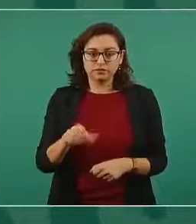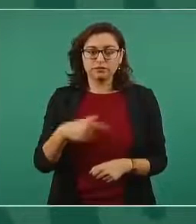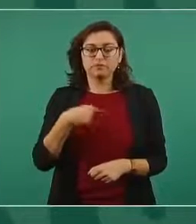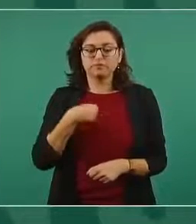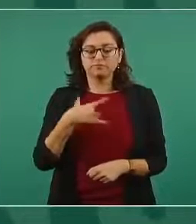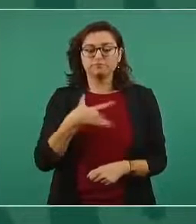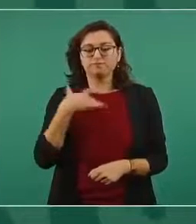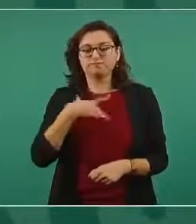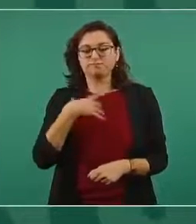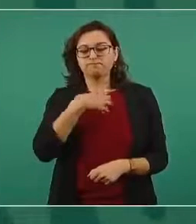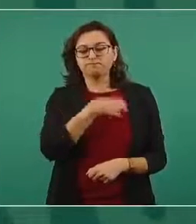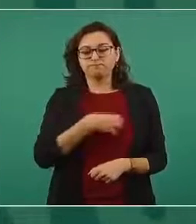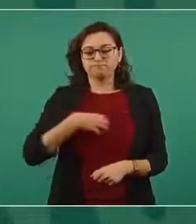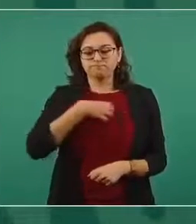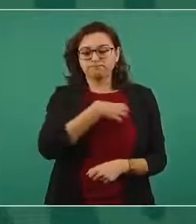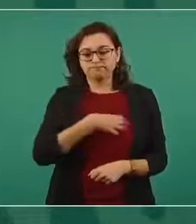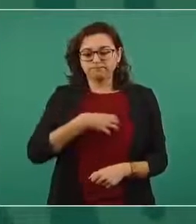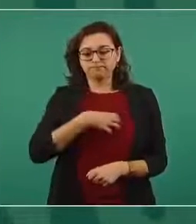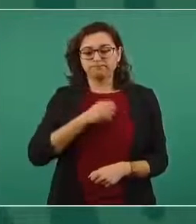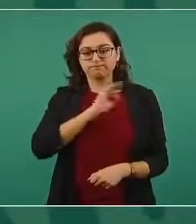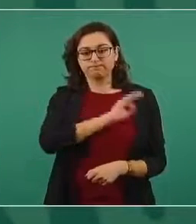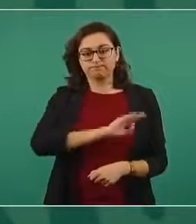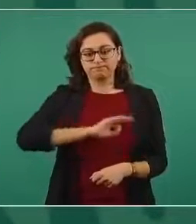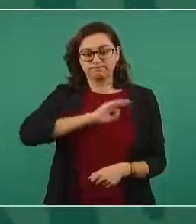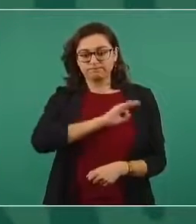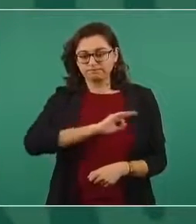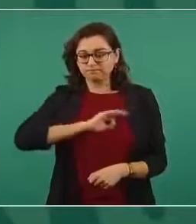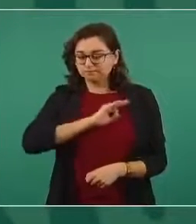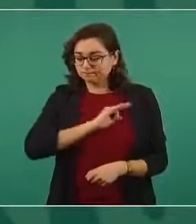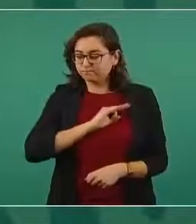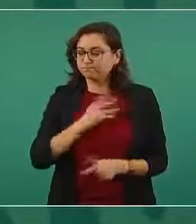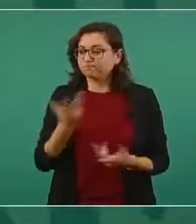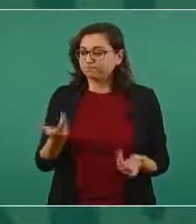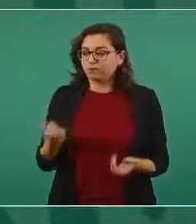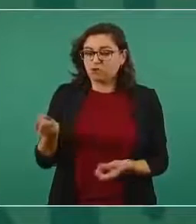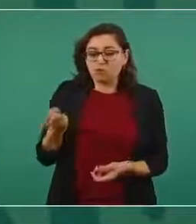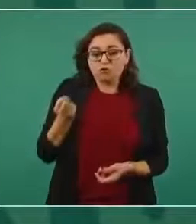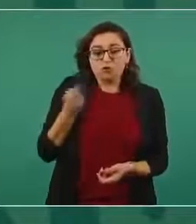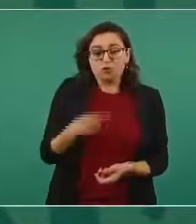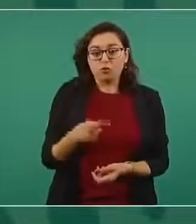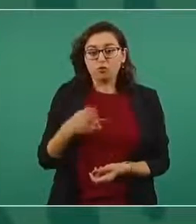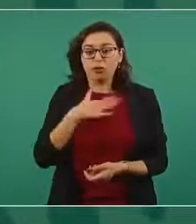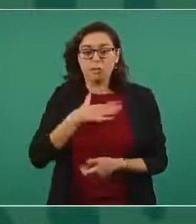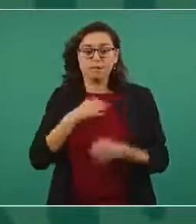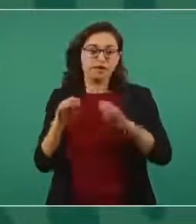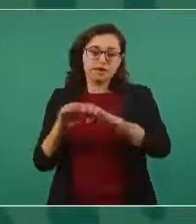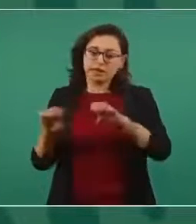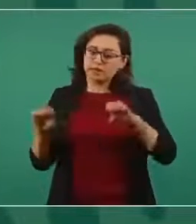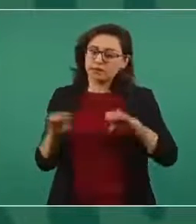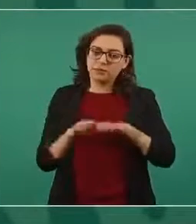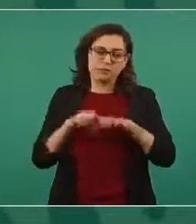dicha la fortuna de que el equipo que me ayuda son sensibles también